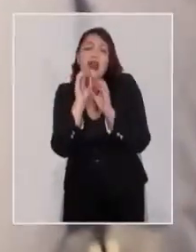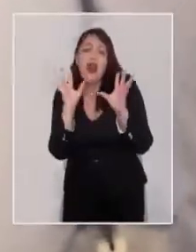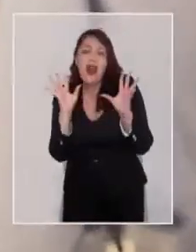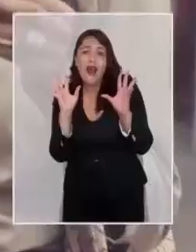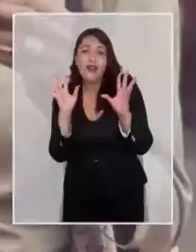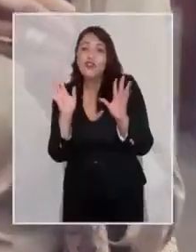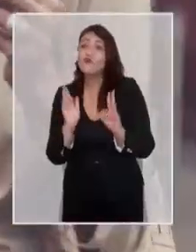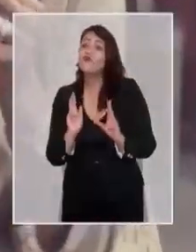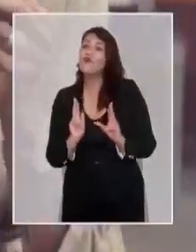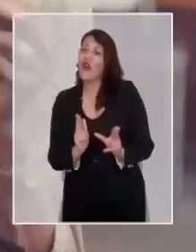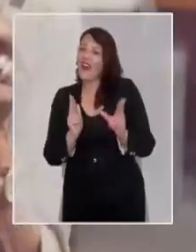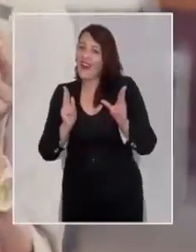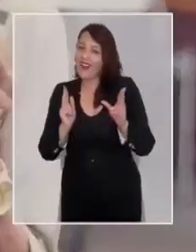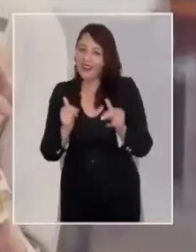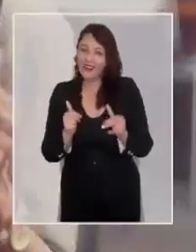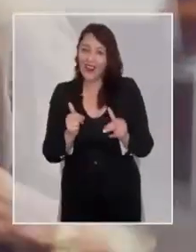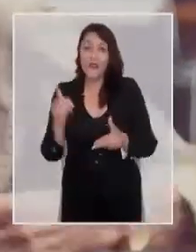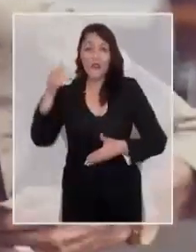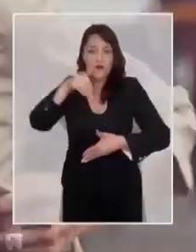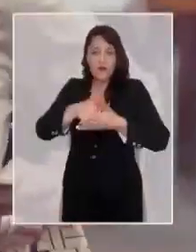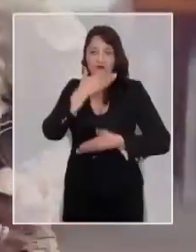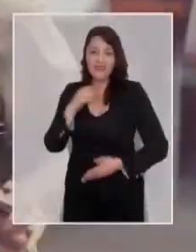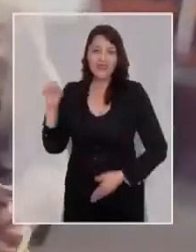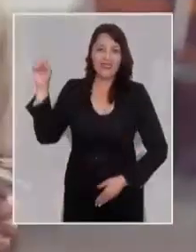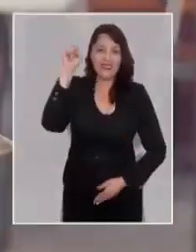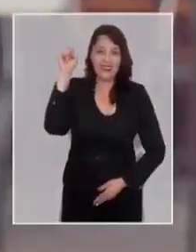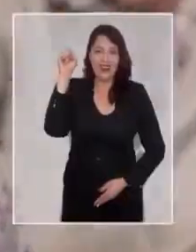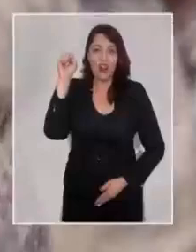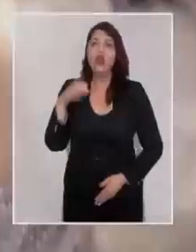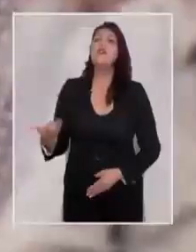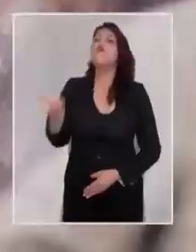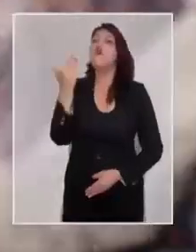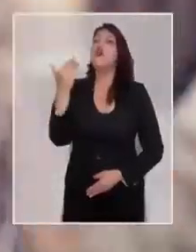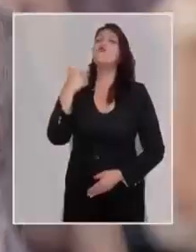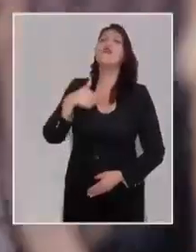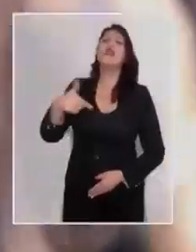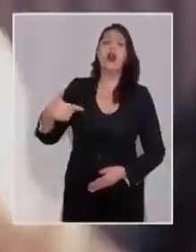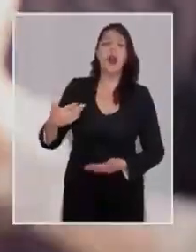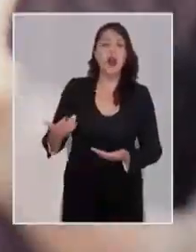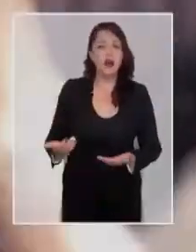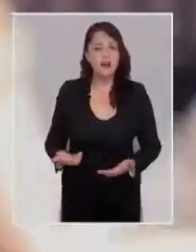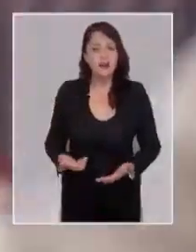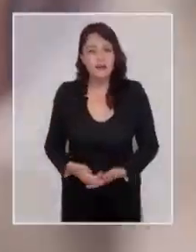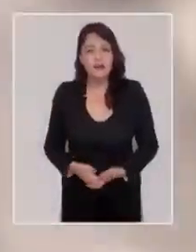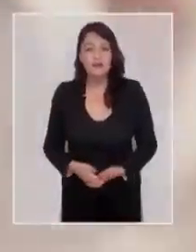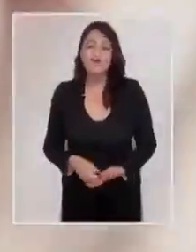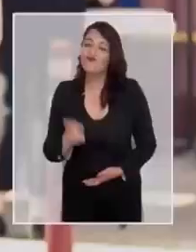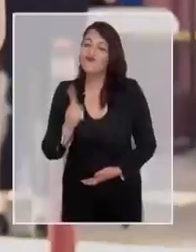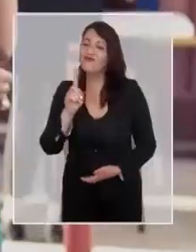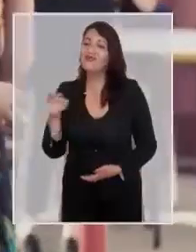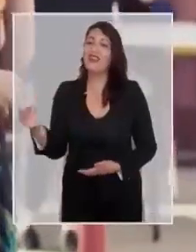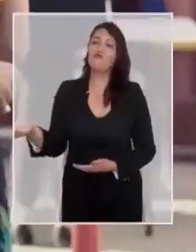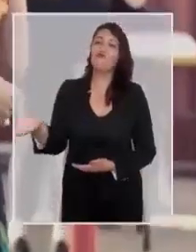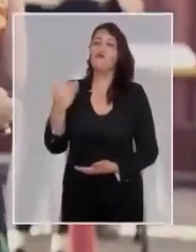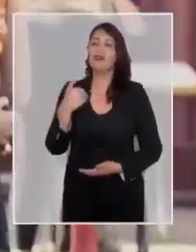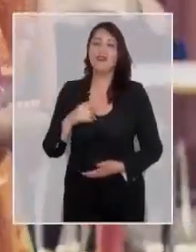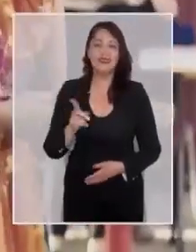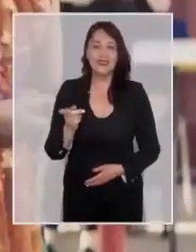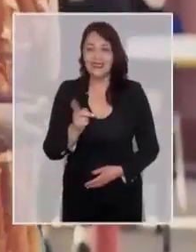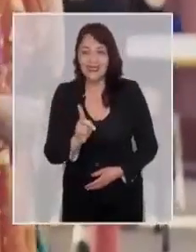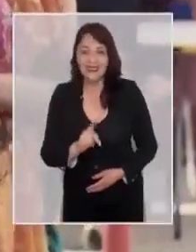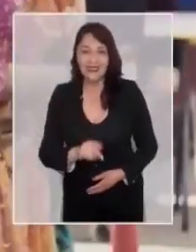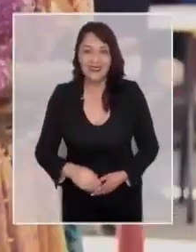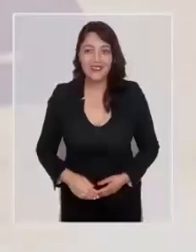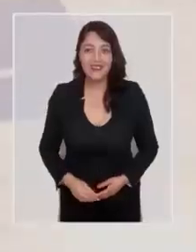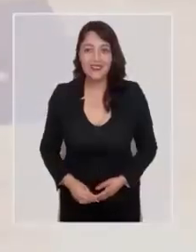claro. Ustedes no tuvieron la suerte. ¡Voten por Boric! ¡Donde cuelta lapic paisana! Esta no te lo ha